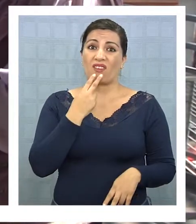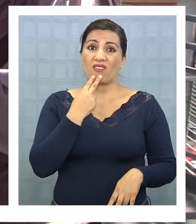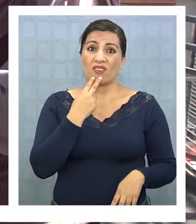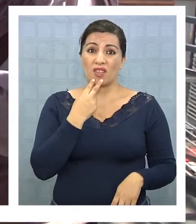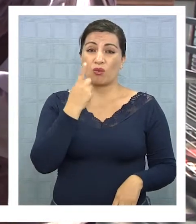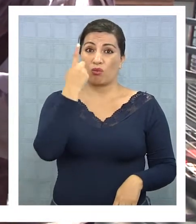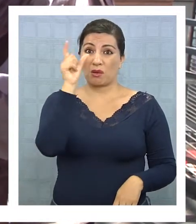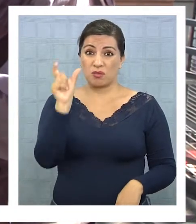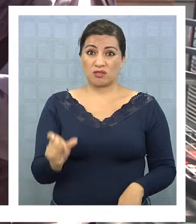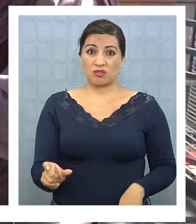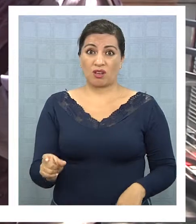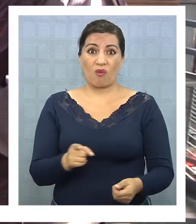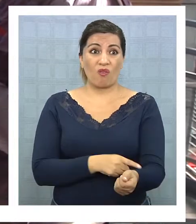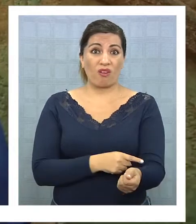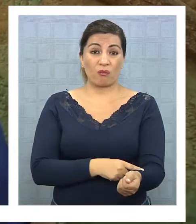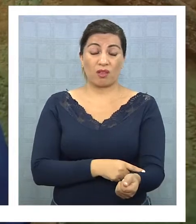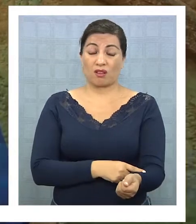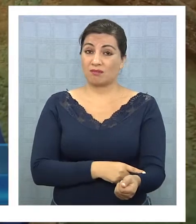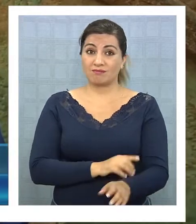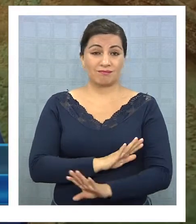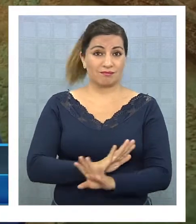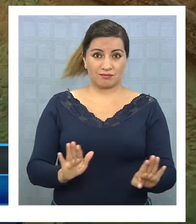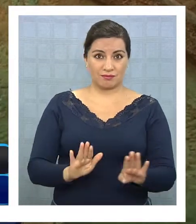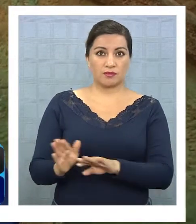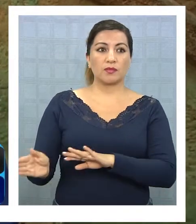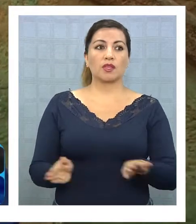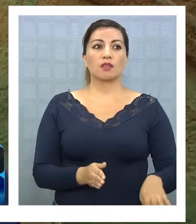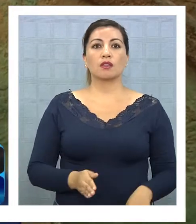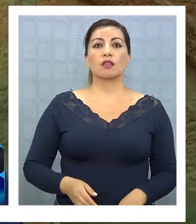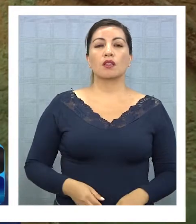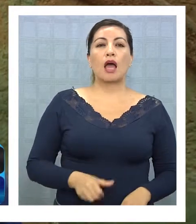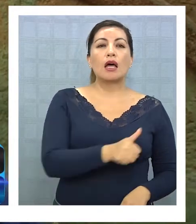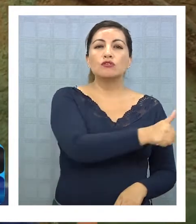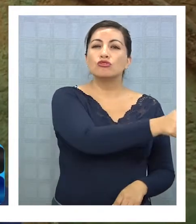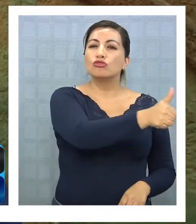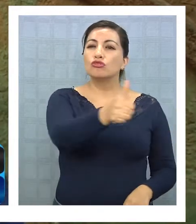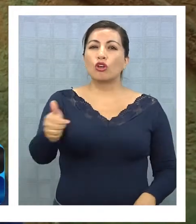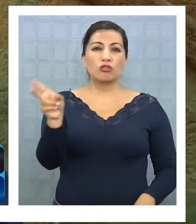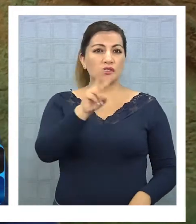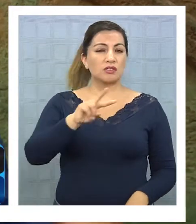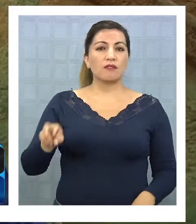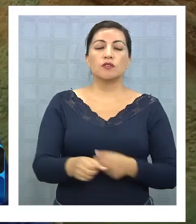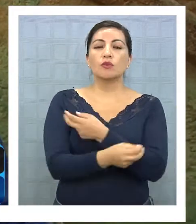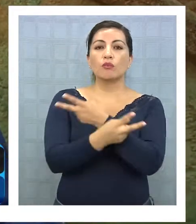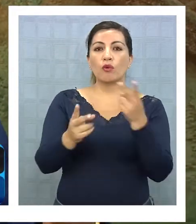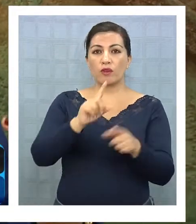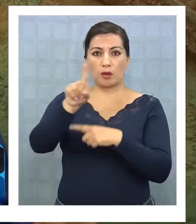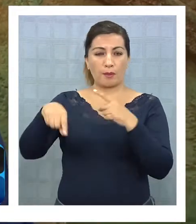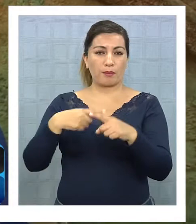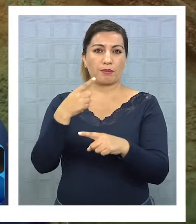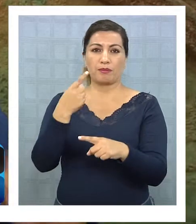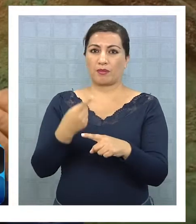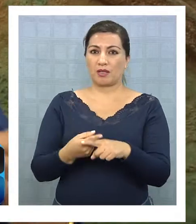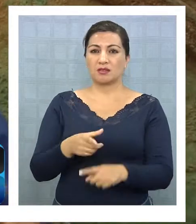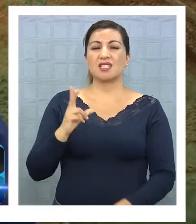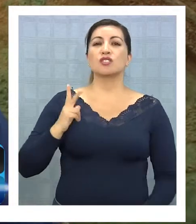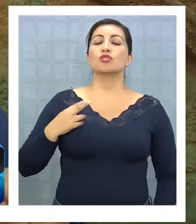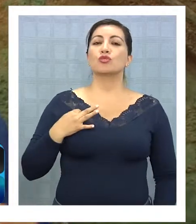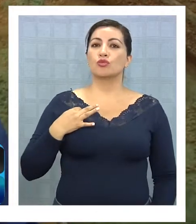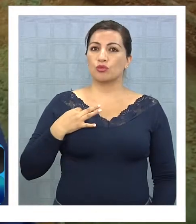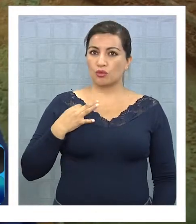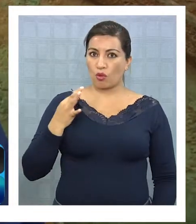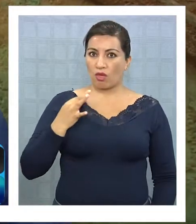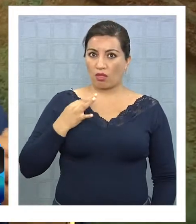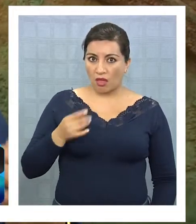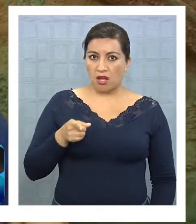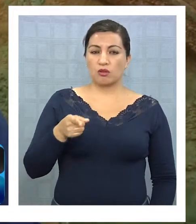menos a una familia. Estamos invitando en forma general a todos los servicios públicos, más la ciudadanía que quiera